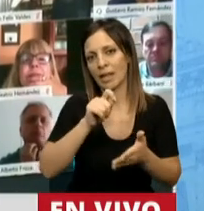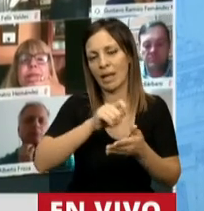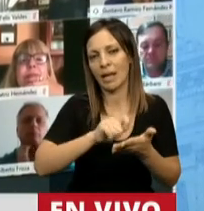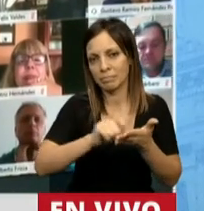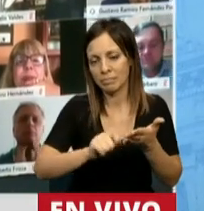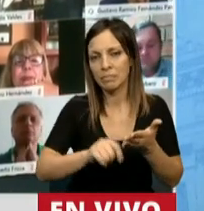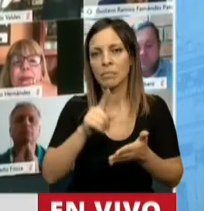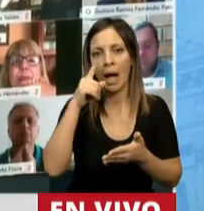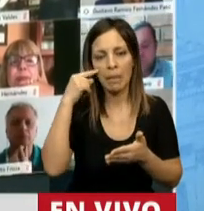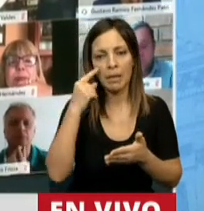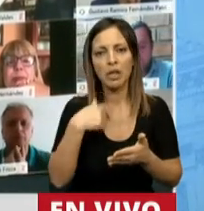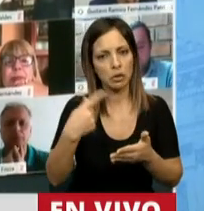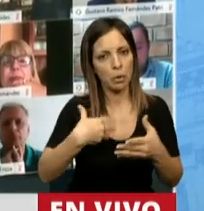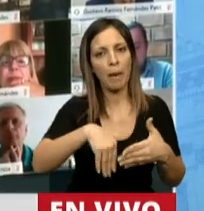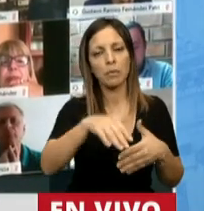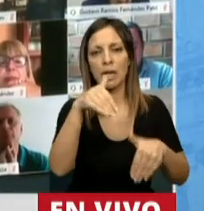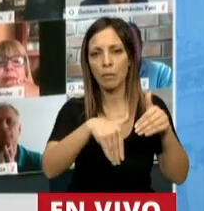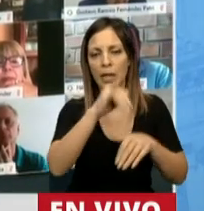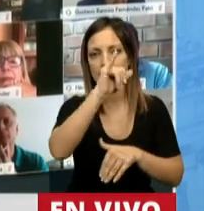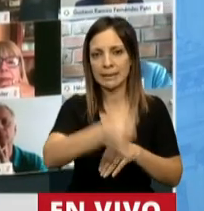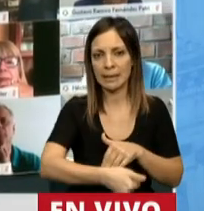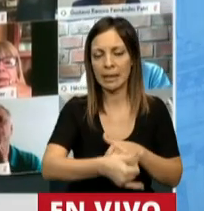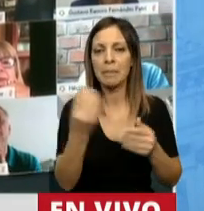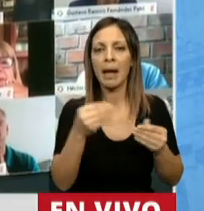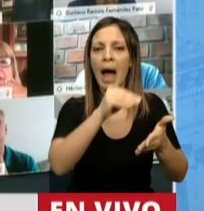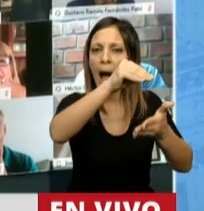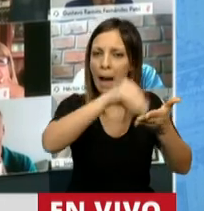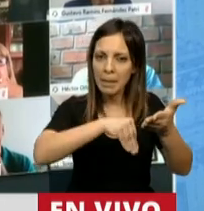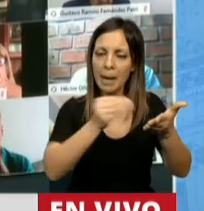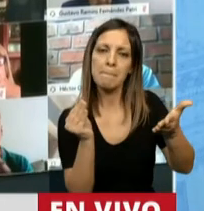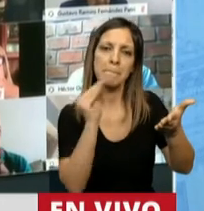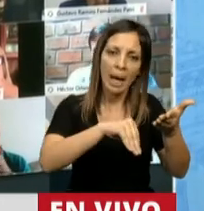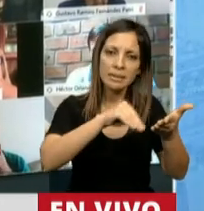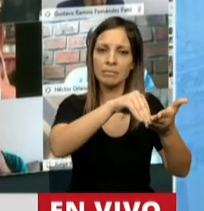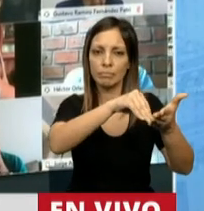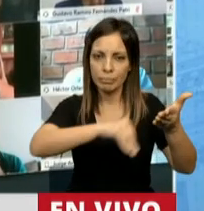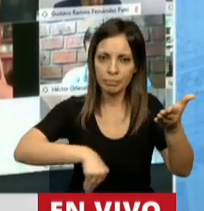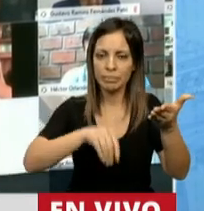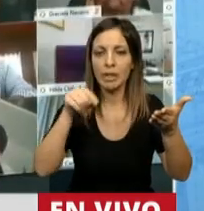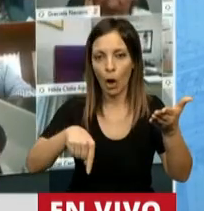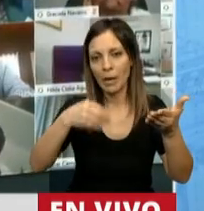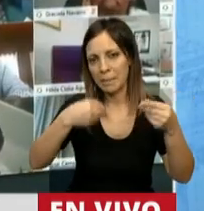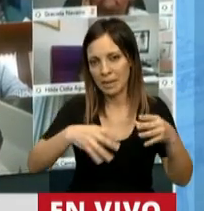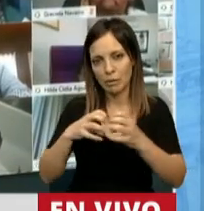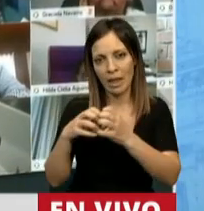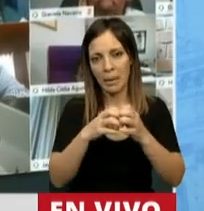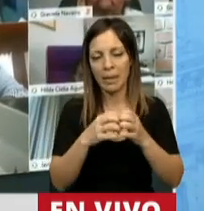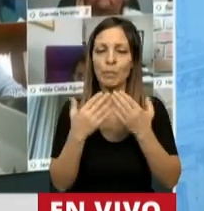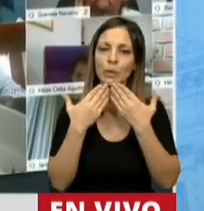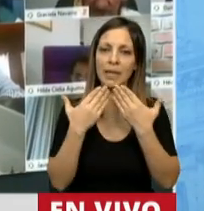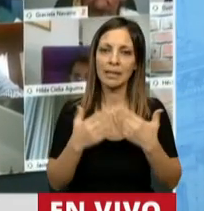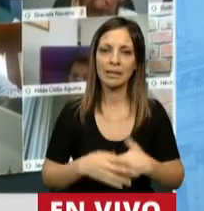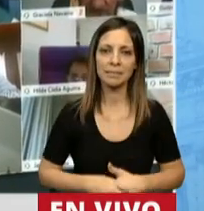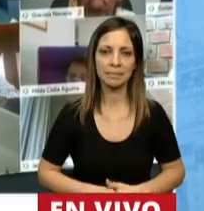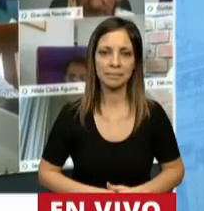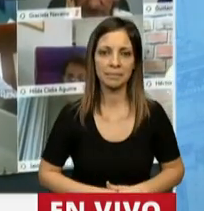votaremos afirmativamente lo que es la ampliación del presupuesto que hoy se pone a consideración. Muchas gracias, señor presidente.